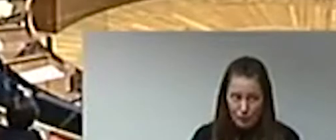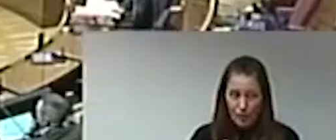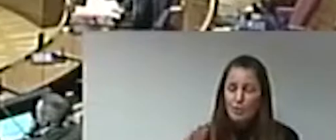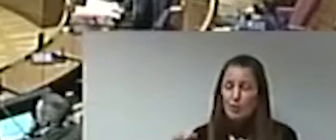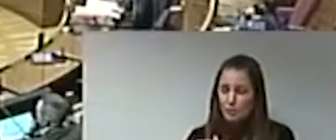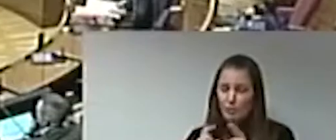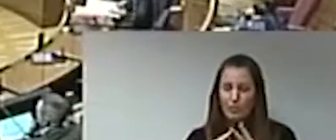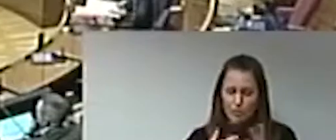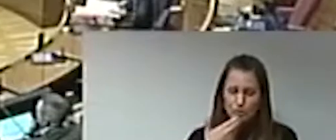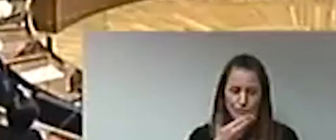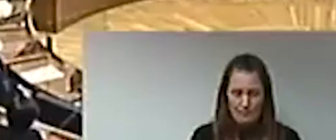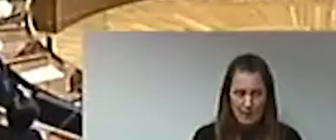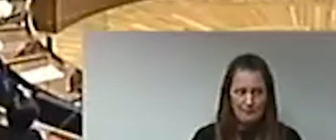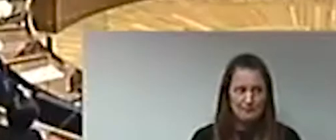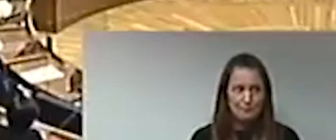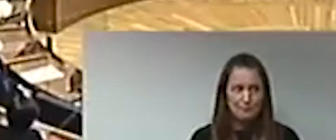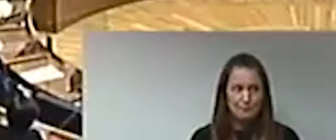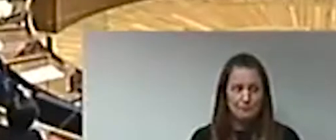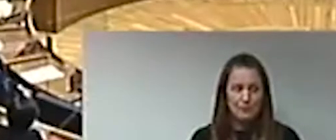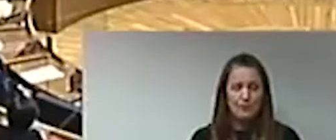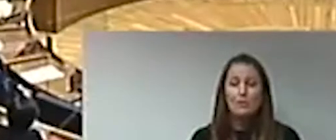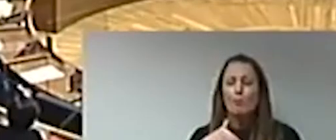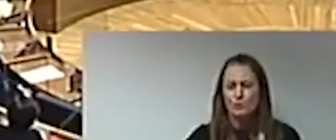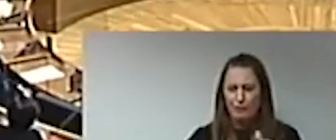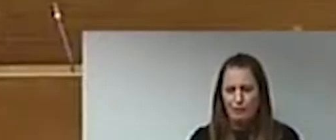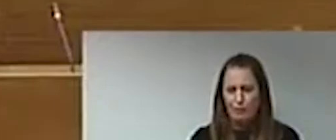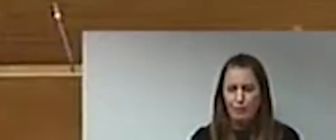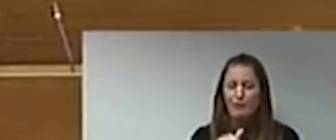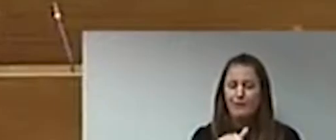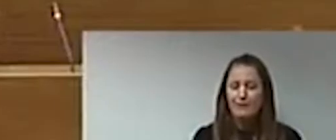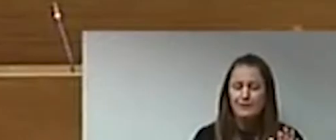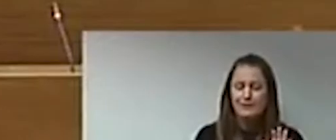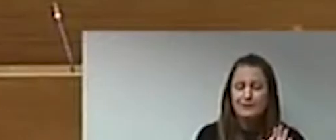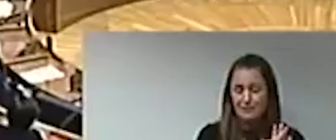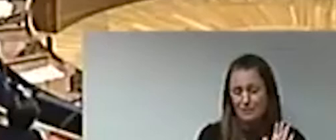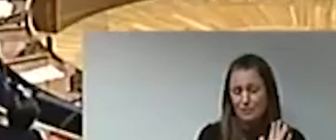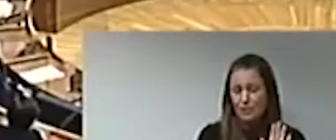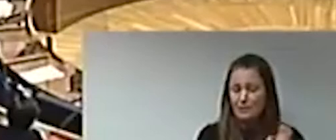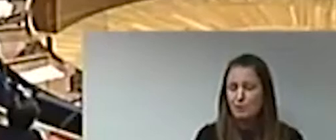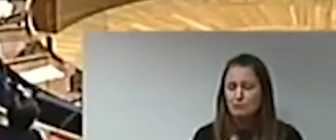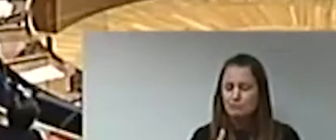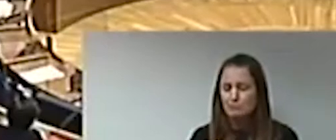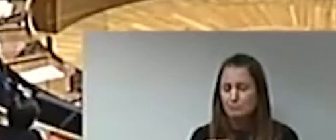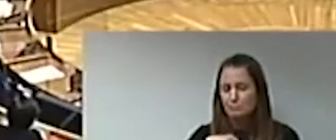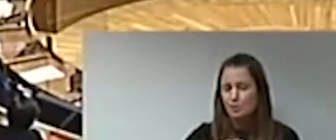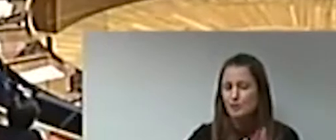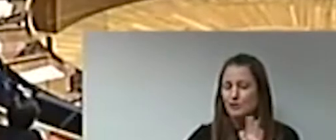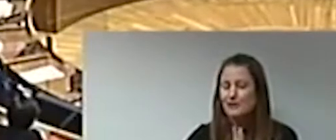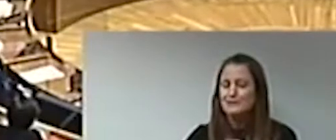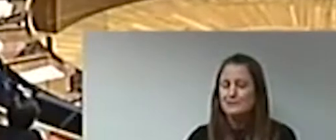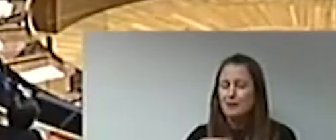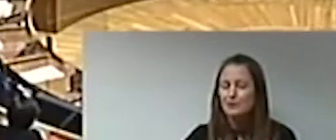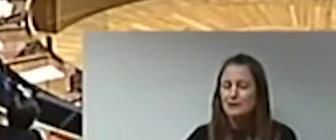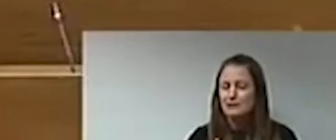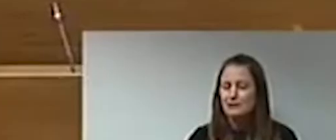del Partido Popular ha señalado que la socialista Ana Barceló ha intentado ocultar todo esto negándose a entregar la documentación